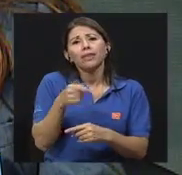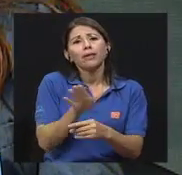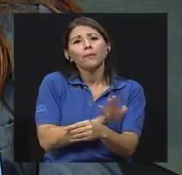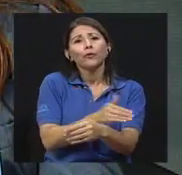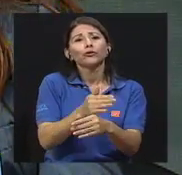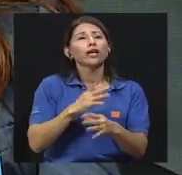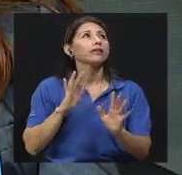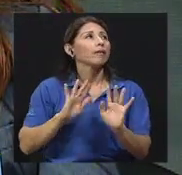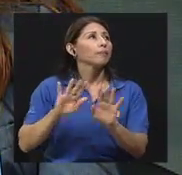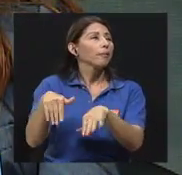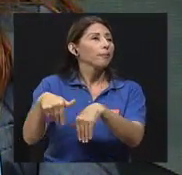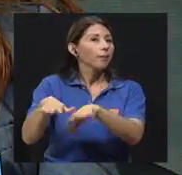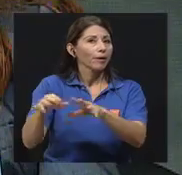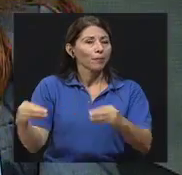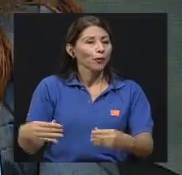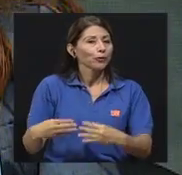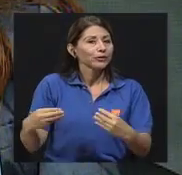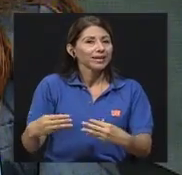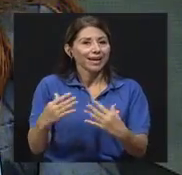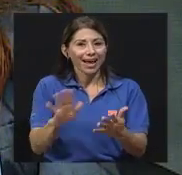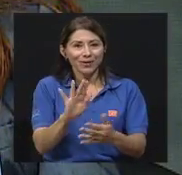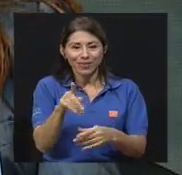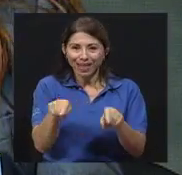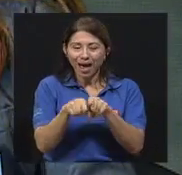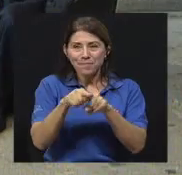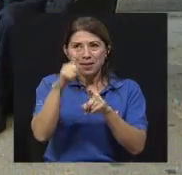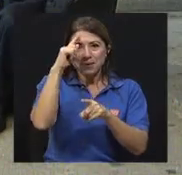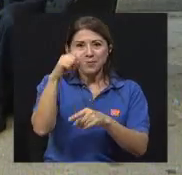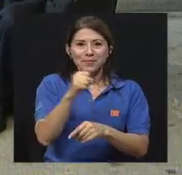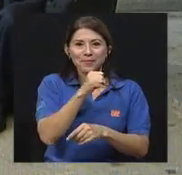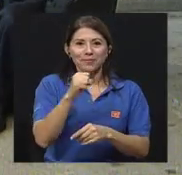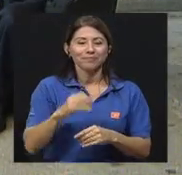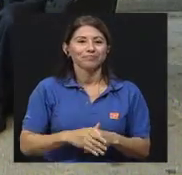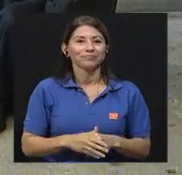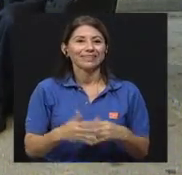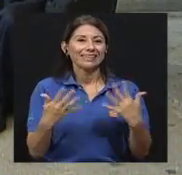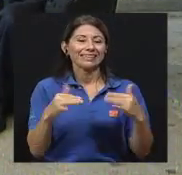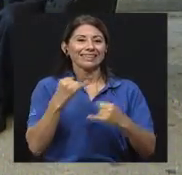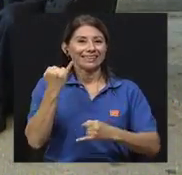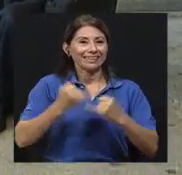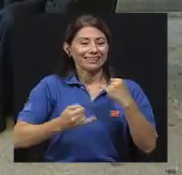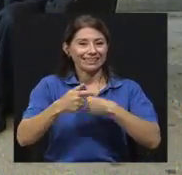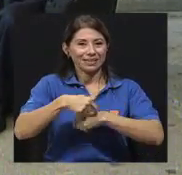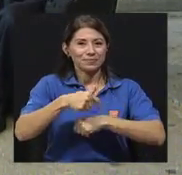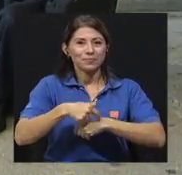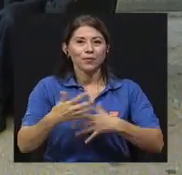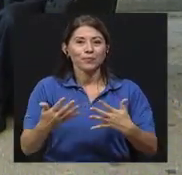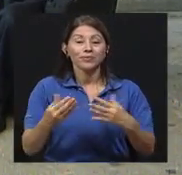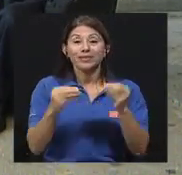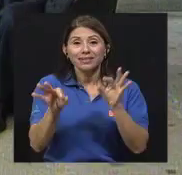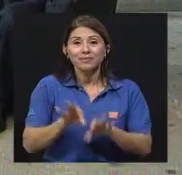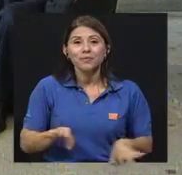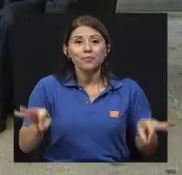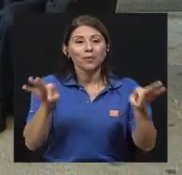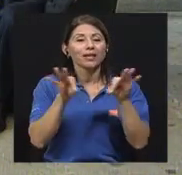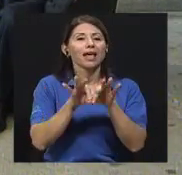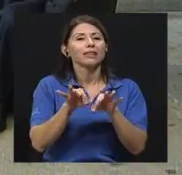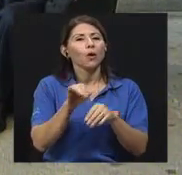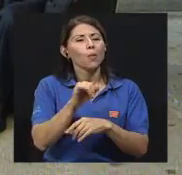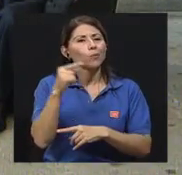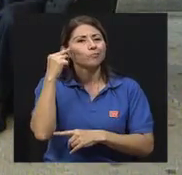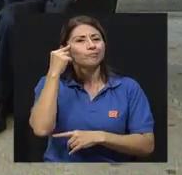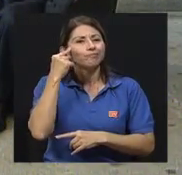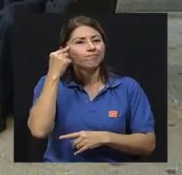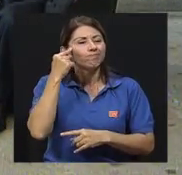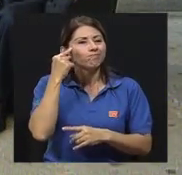y, digamos, desentenderse de alguna forma, ¿verdad? Claro. El tiempo nos está ganando en esta conversación y, José Pablo, sería importante como